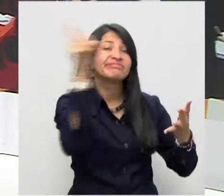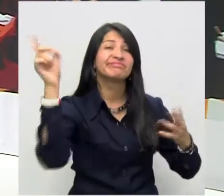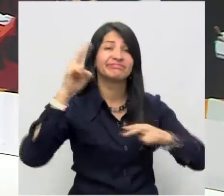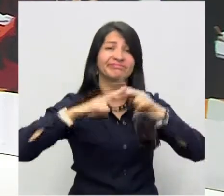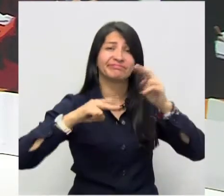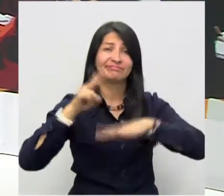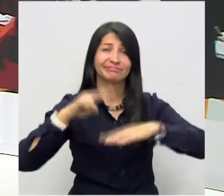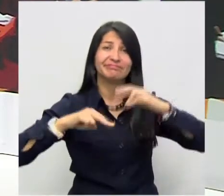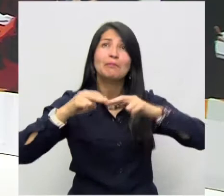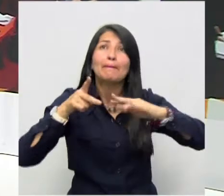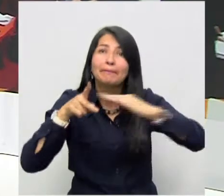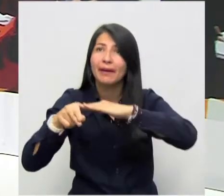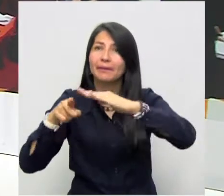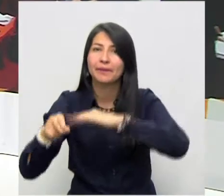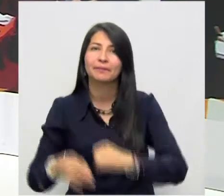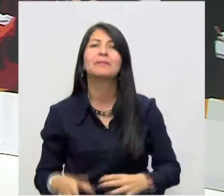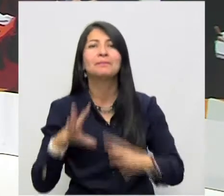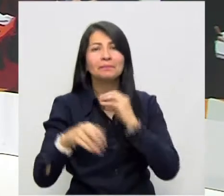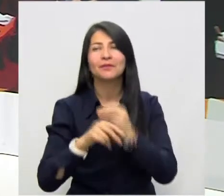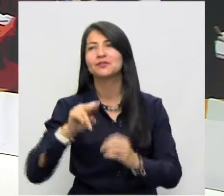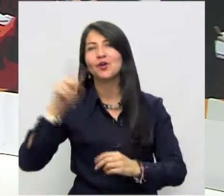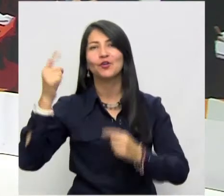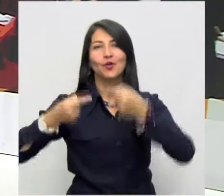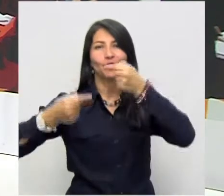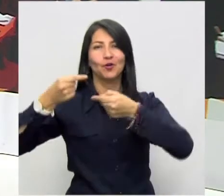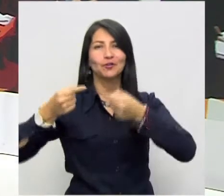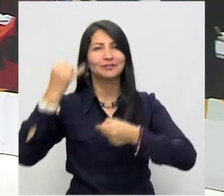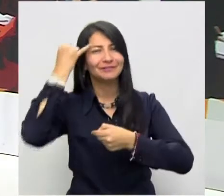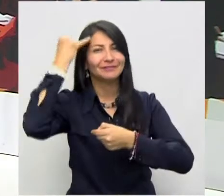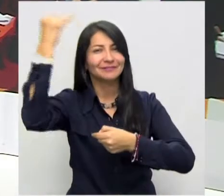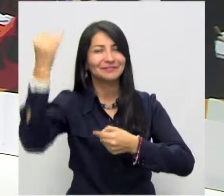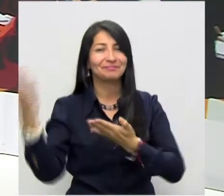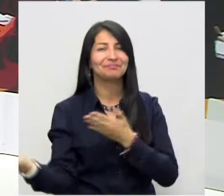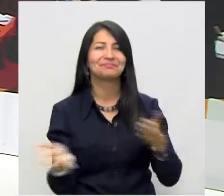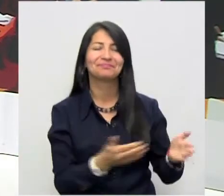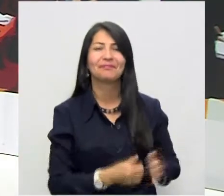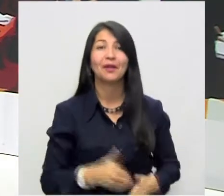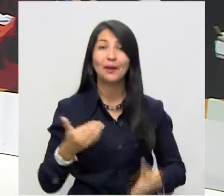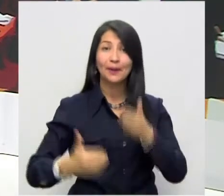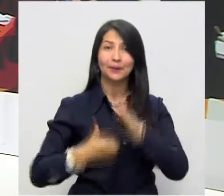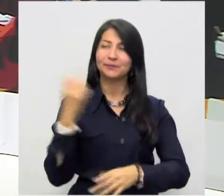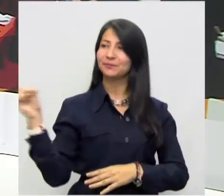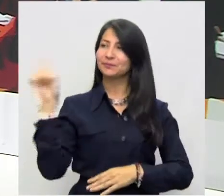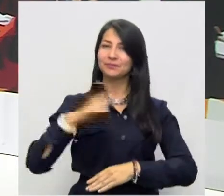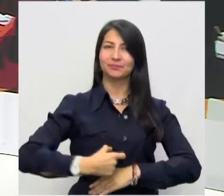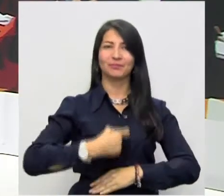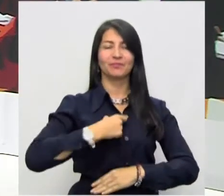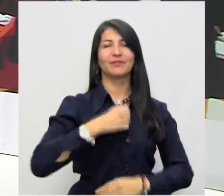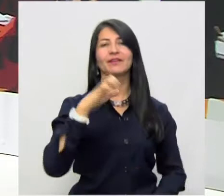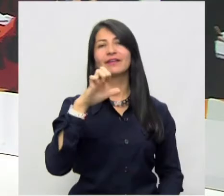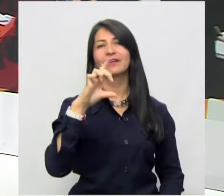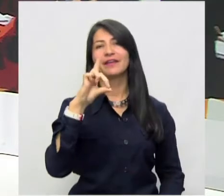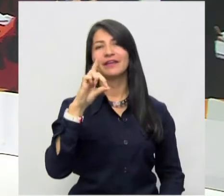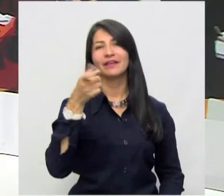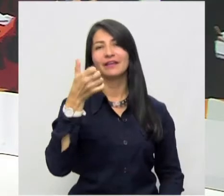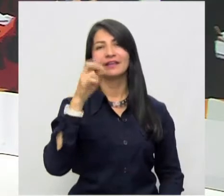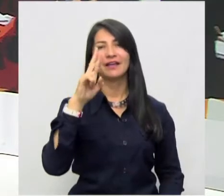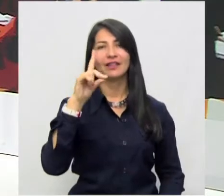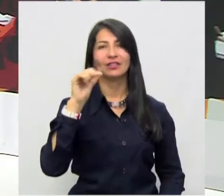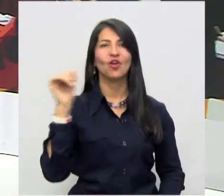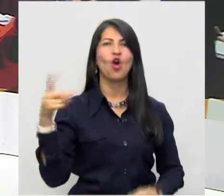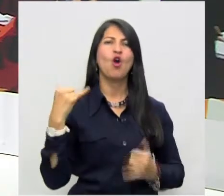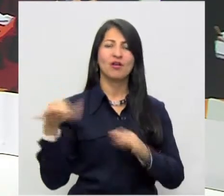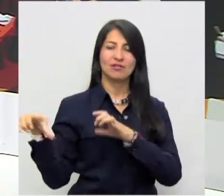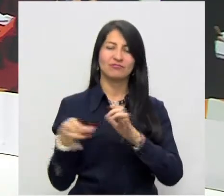y un concurso con mucha imaginación. Comenzamos. Edgardo Maya Villazón presentará su última